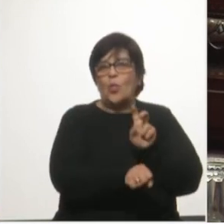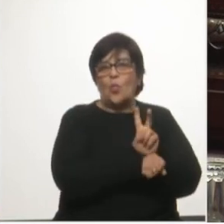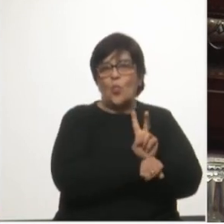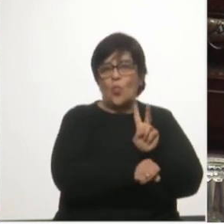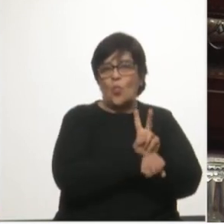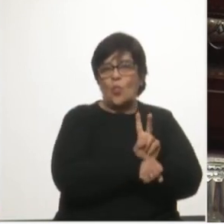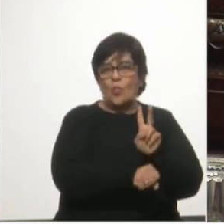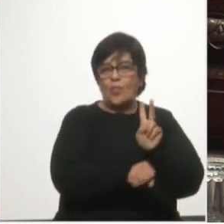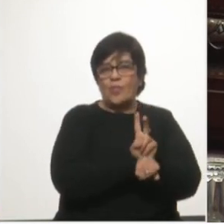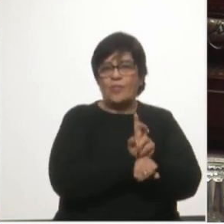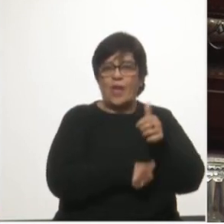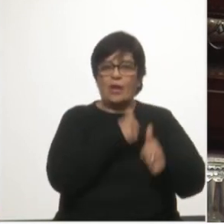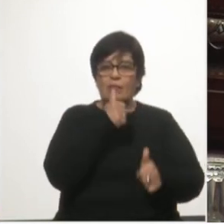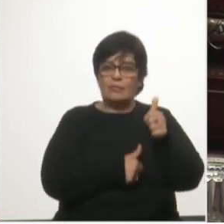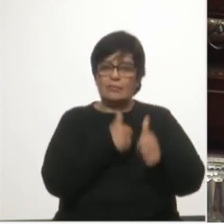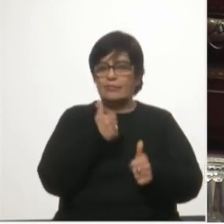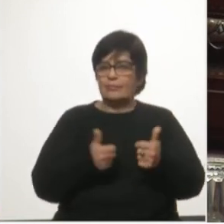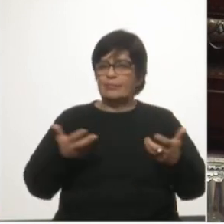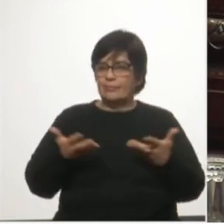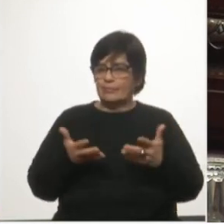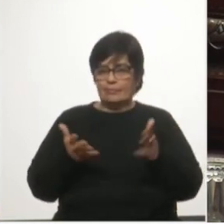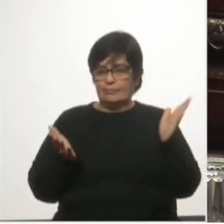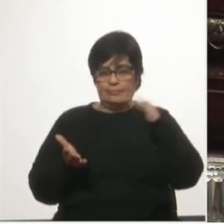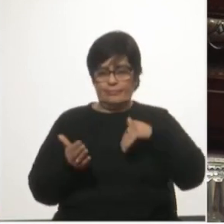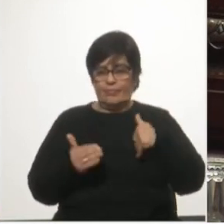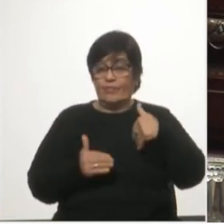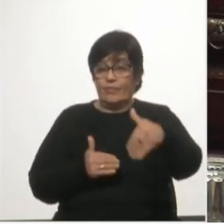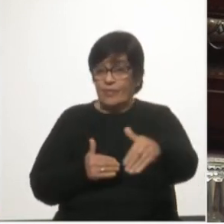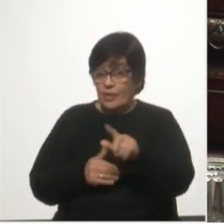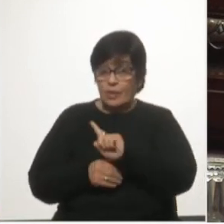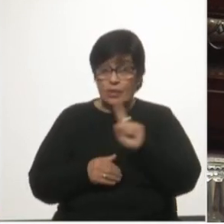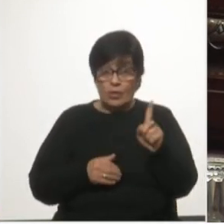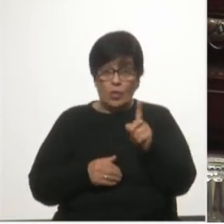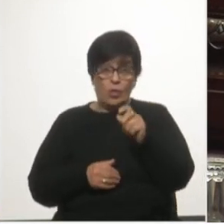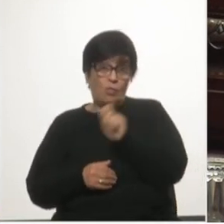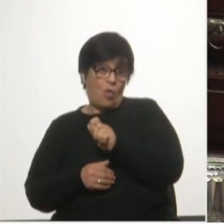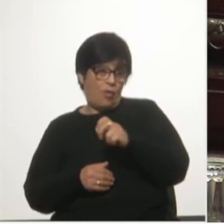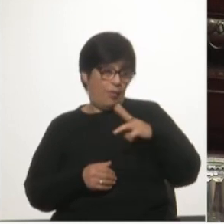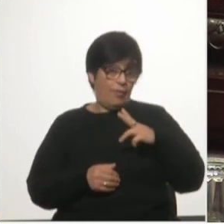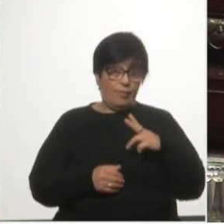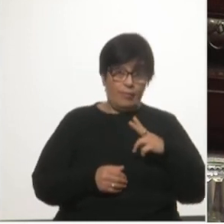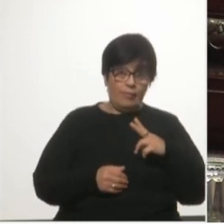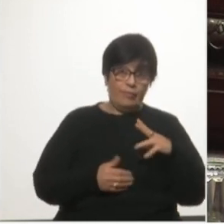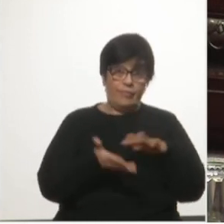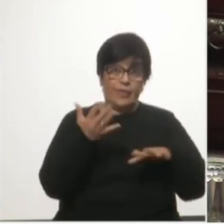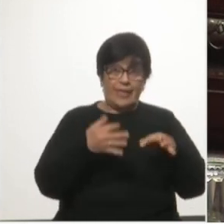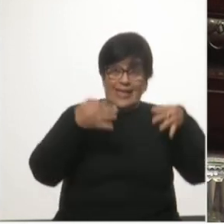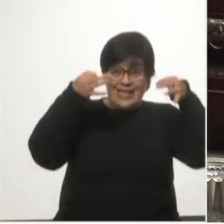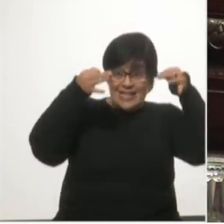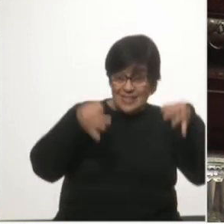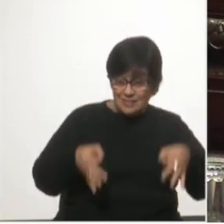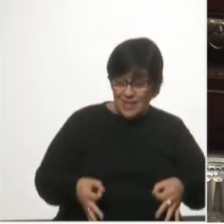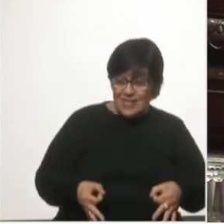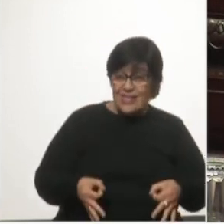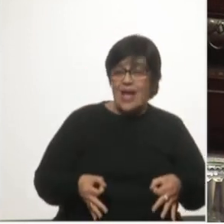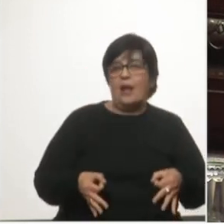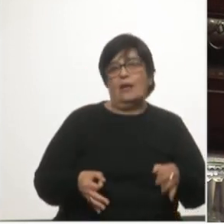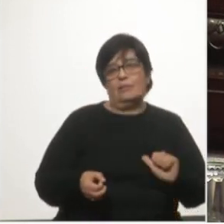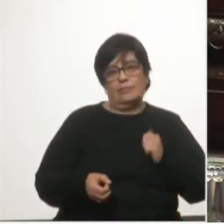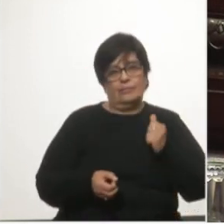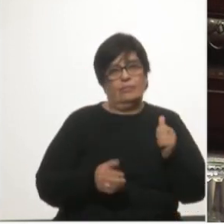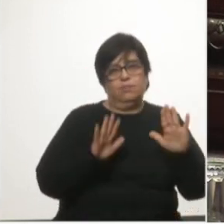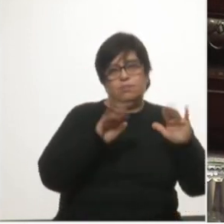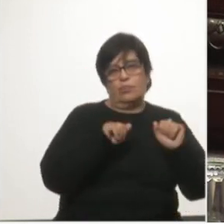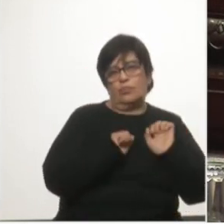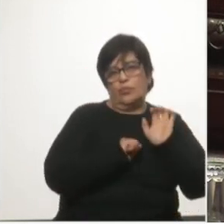de toda competencia actual o futura pública o privada en condiciones especialmente ventajosas.